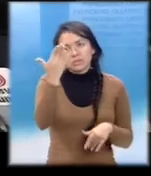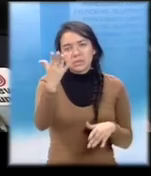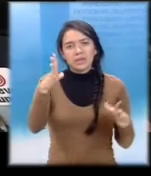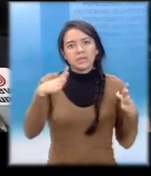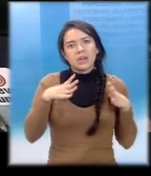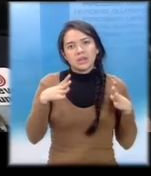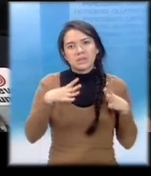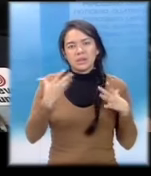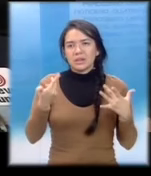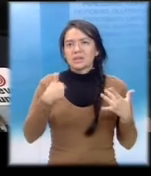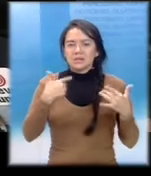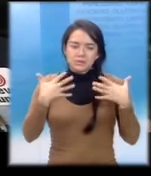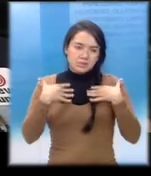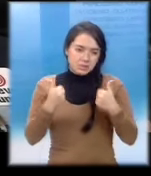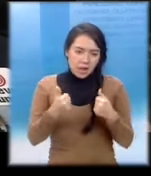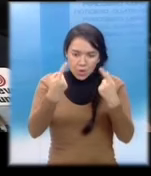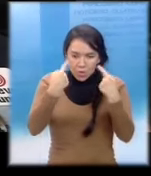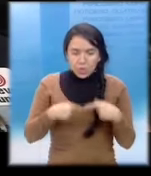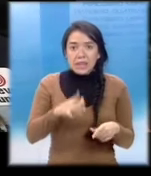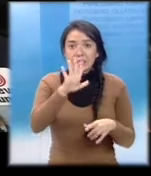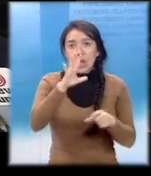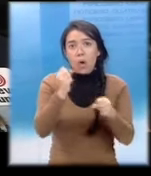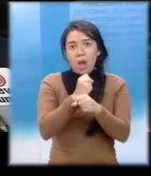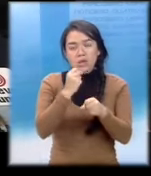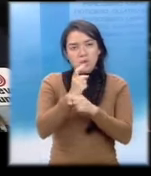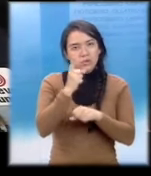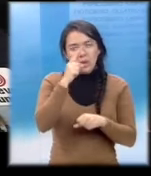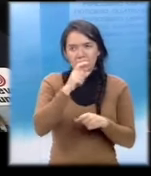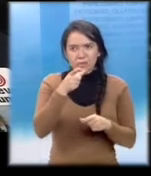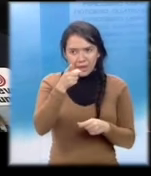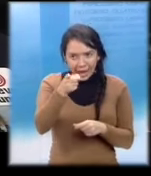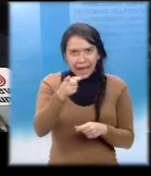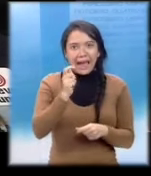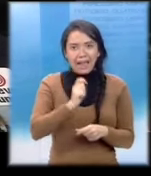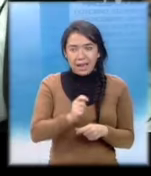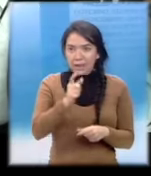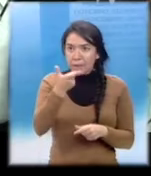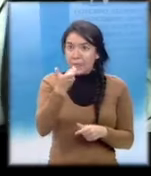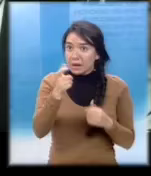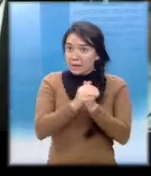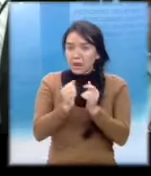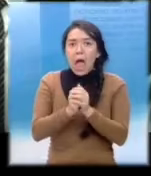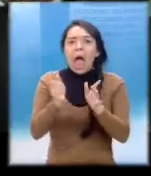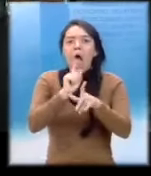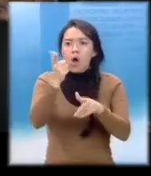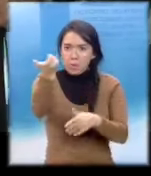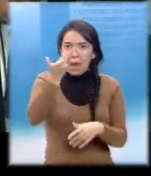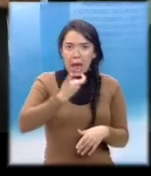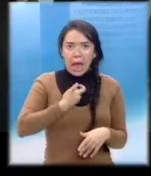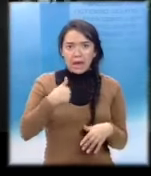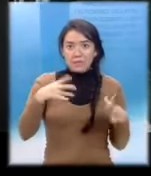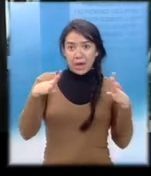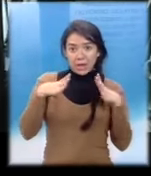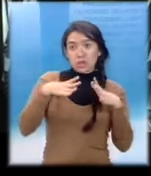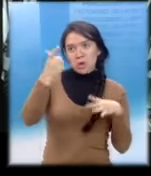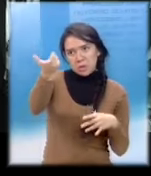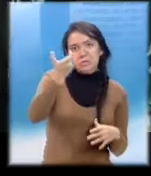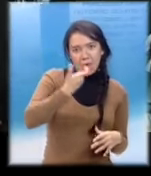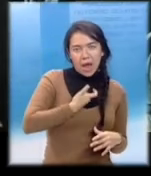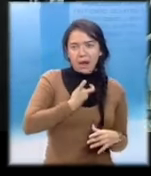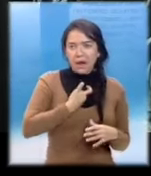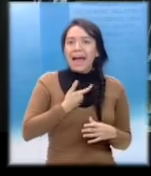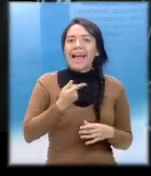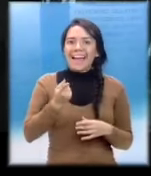me ha provocado problemas de salud No, no, no, no Porque me van a pagar La conferencia se realizó Bajo fuertes medidas de